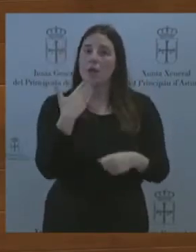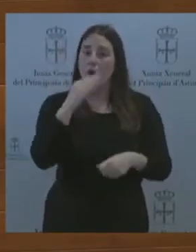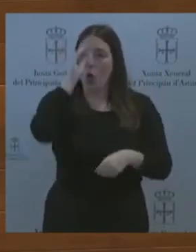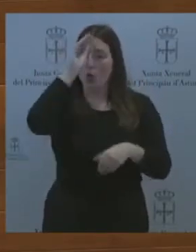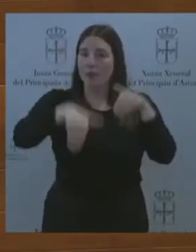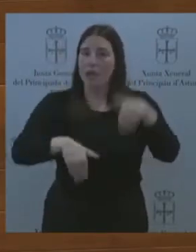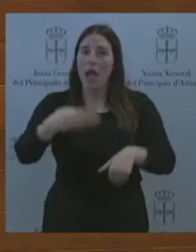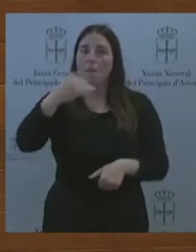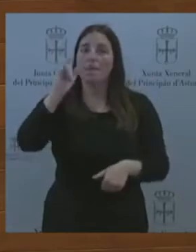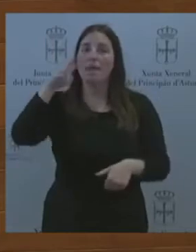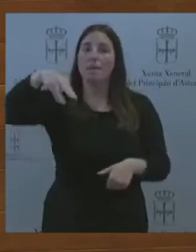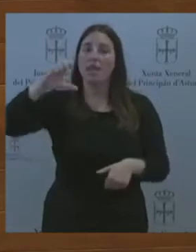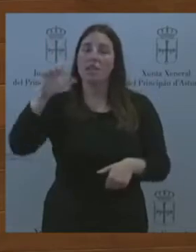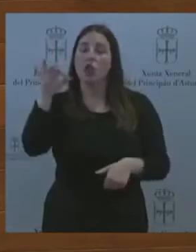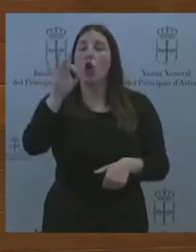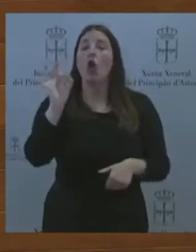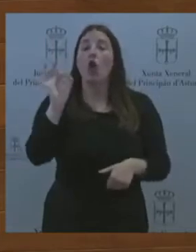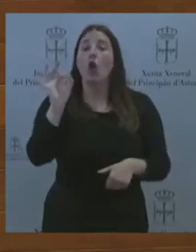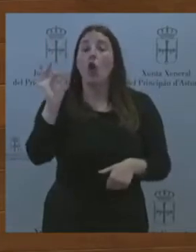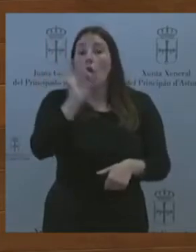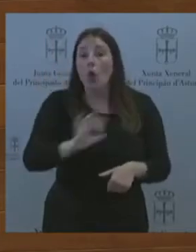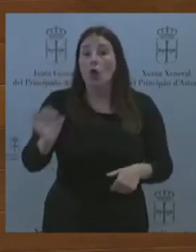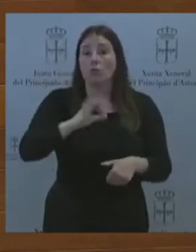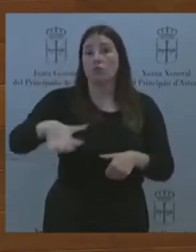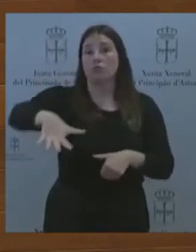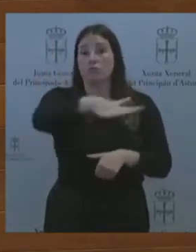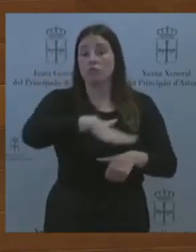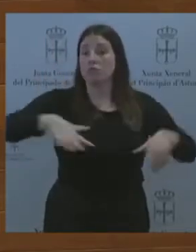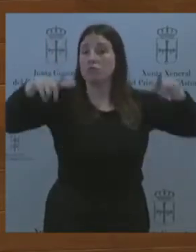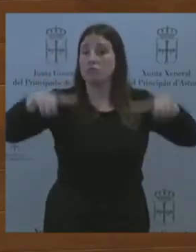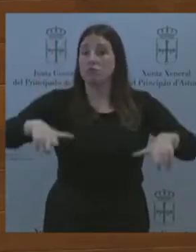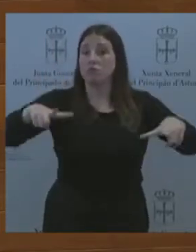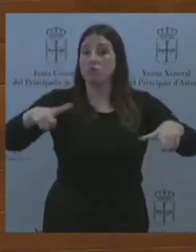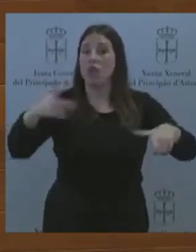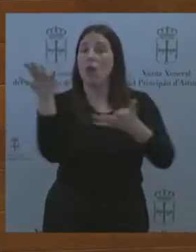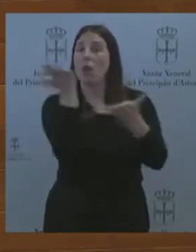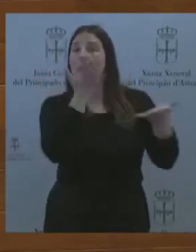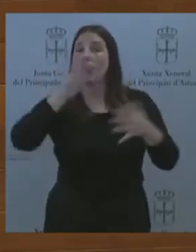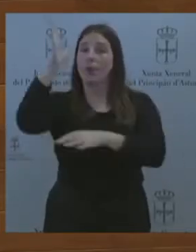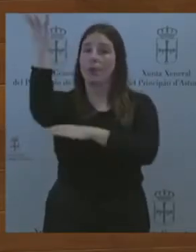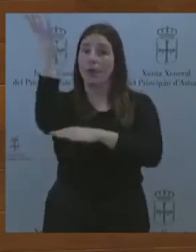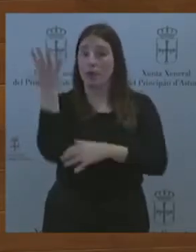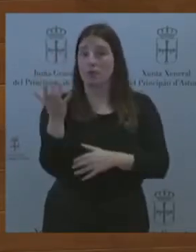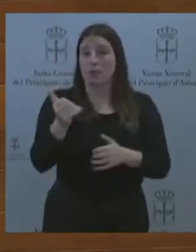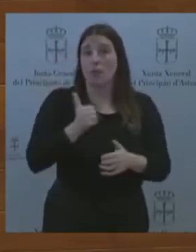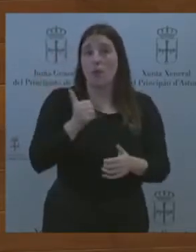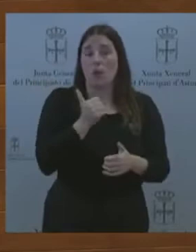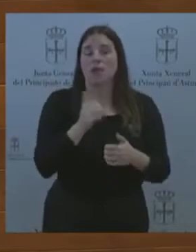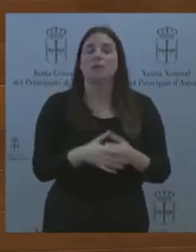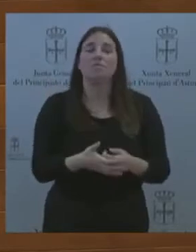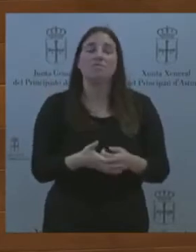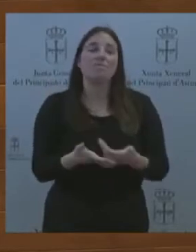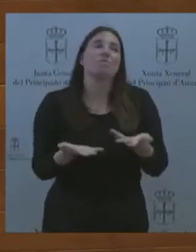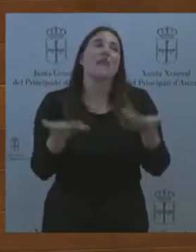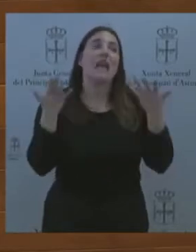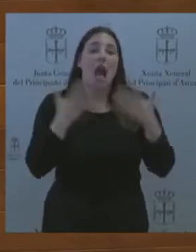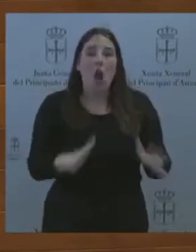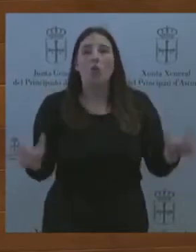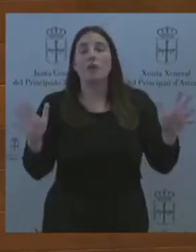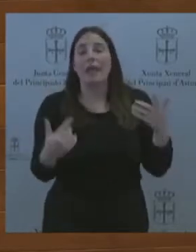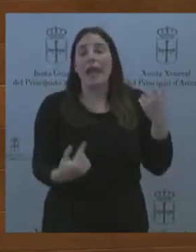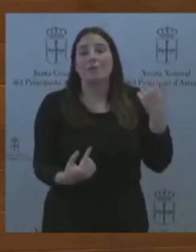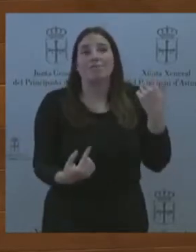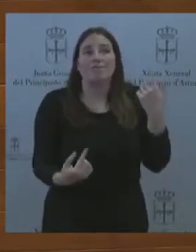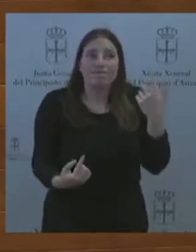cinco abstenciones, vienen justificadas porque, pese a que estamos de acuerdo en el diagnóstico de problemas de importancia y que afectan a los